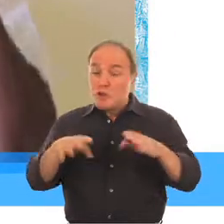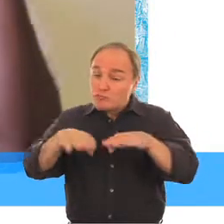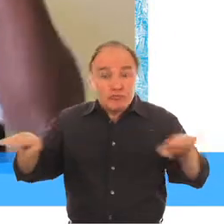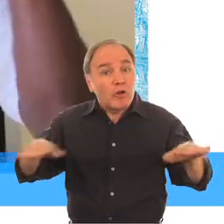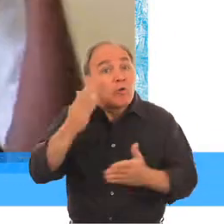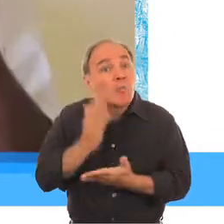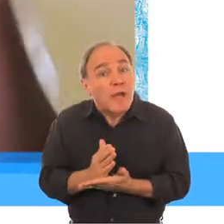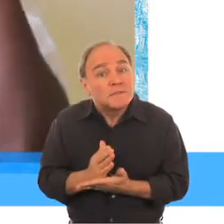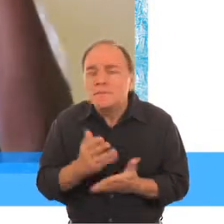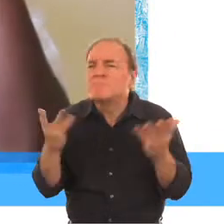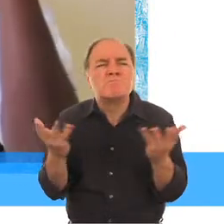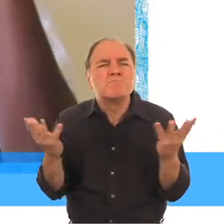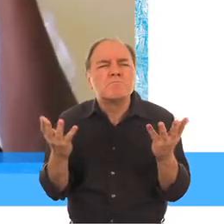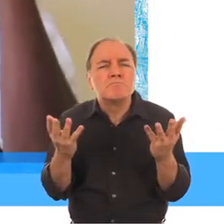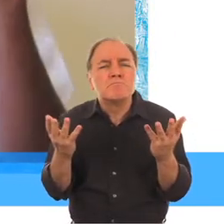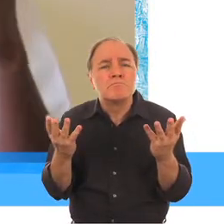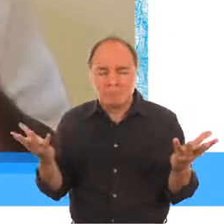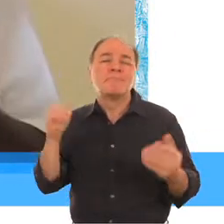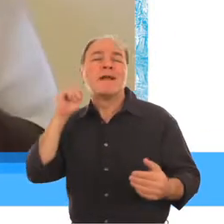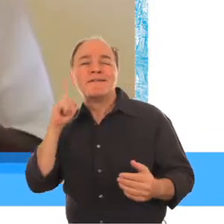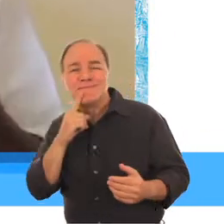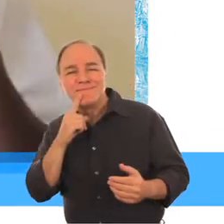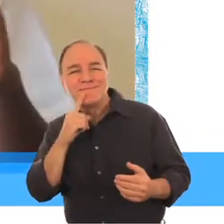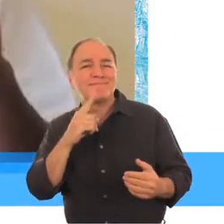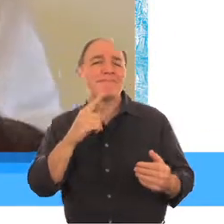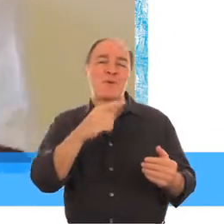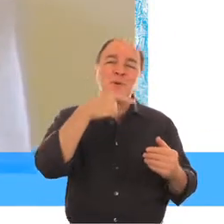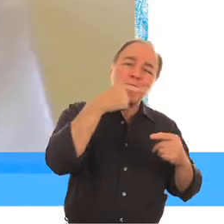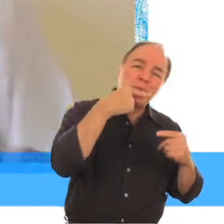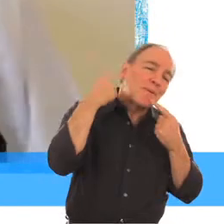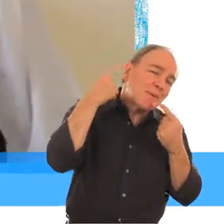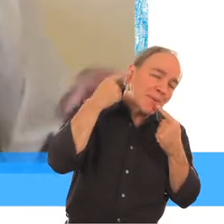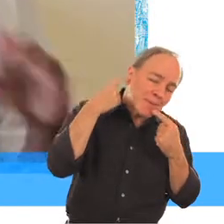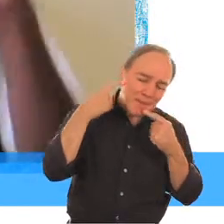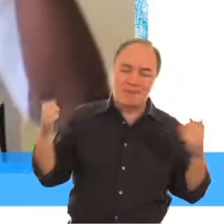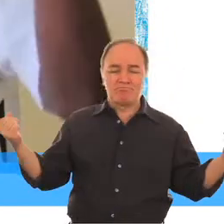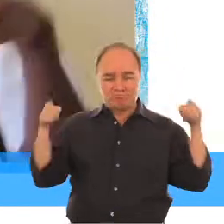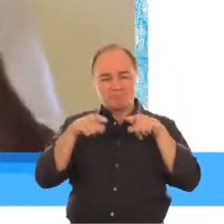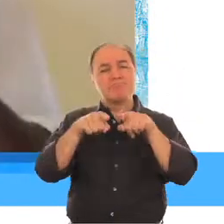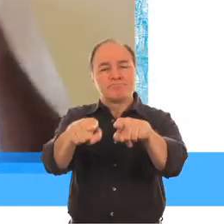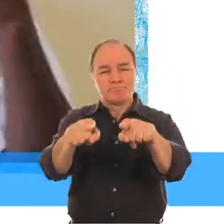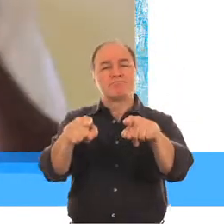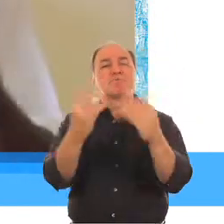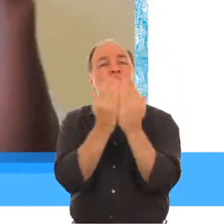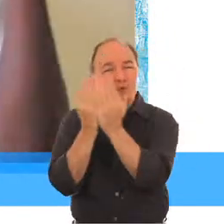Para mí, los derechos de niños significan que las personas que oyen y las que no tengan la misma oportunidad de ir a la escuela.